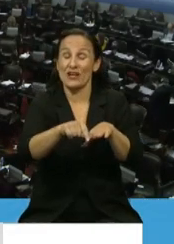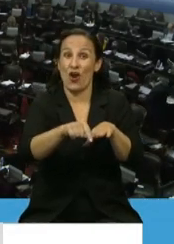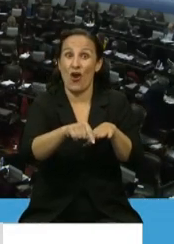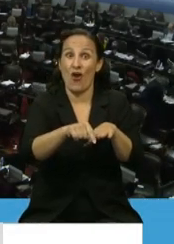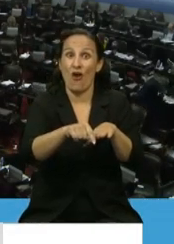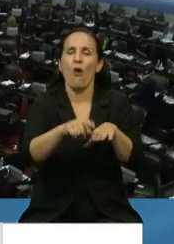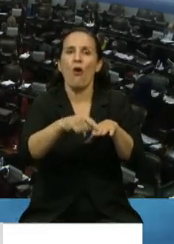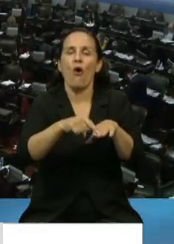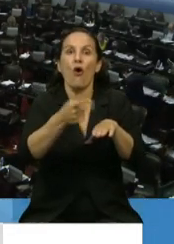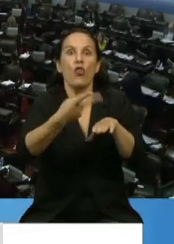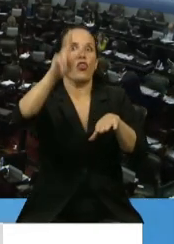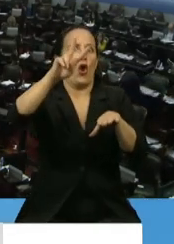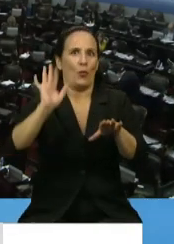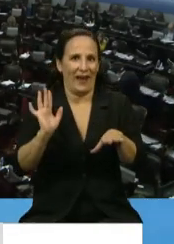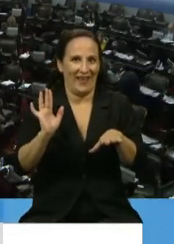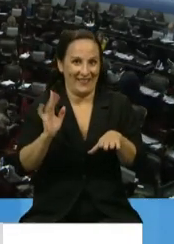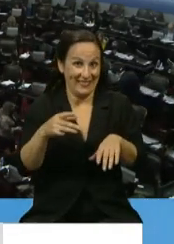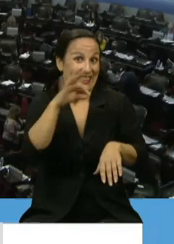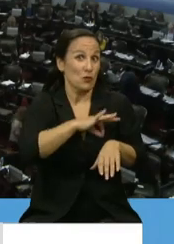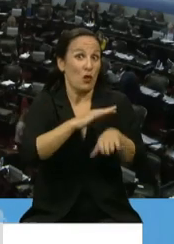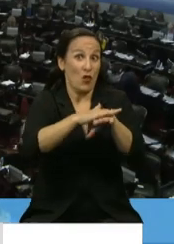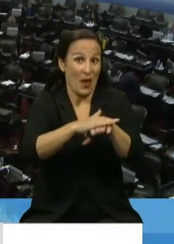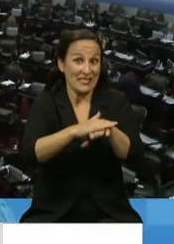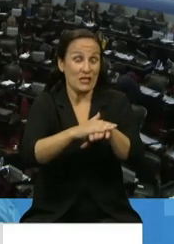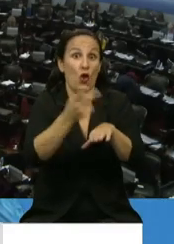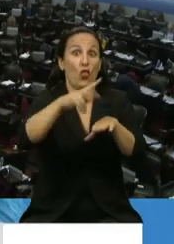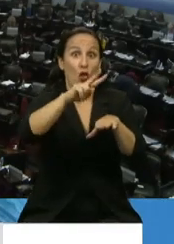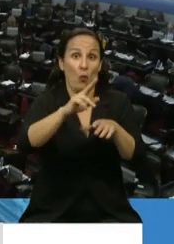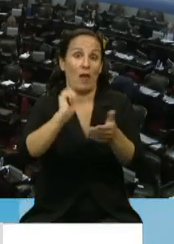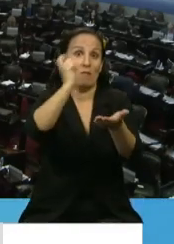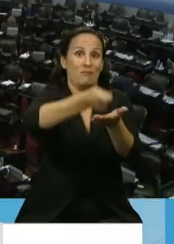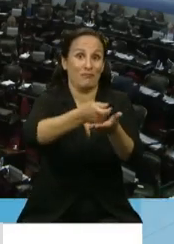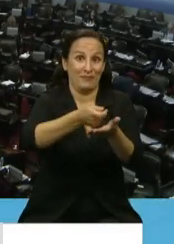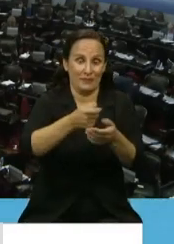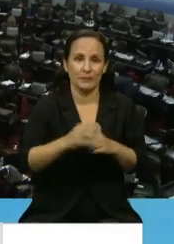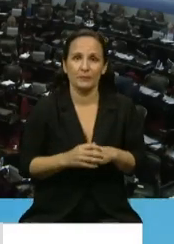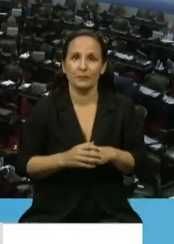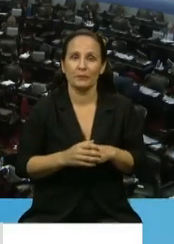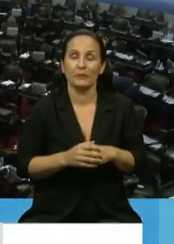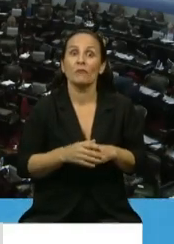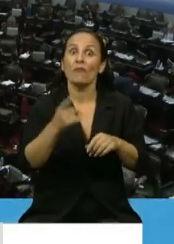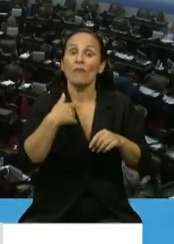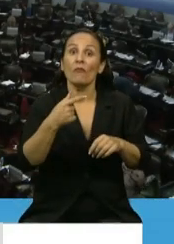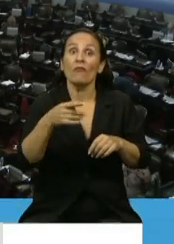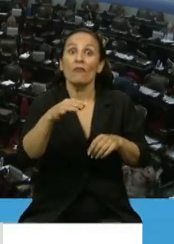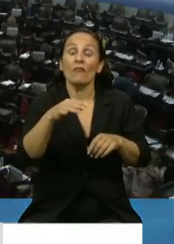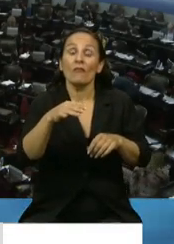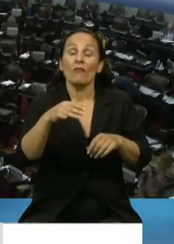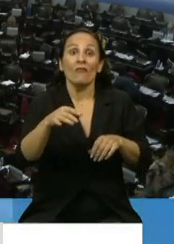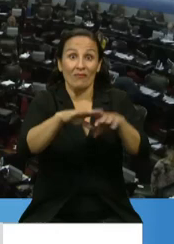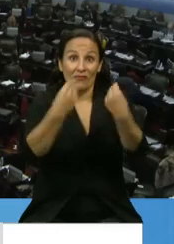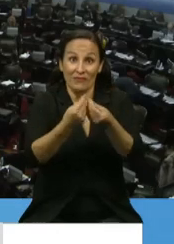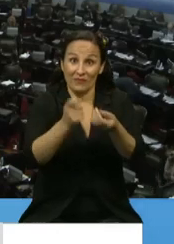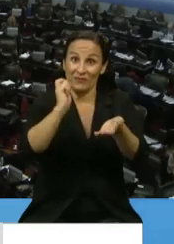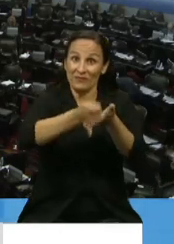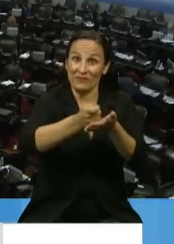previsional argentino. Y que hacia el futuro tenga una movilidad compatible con lo que es el